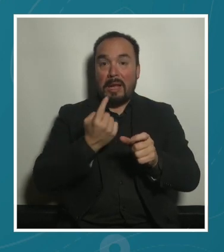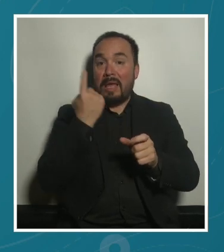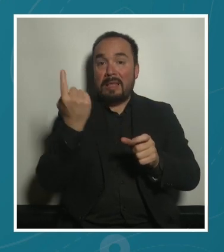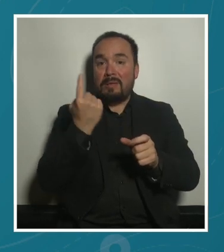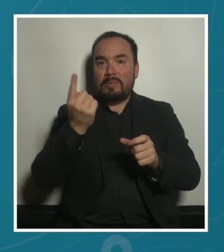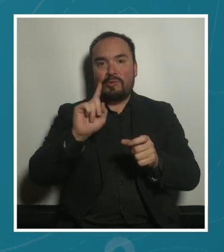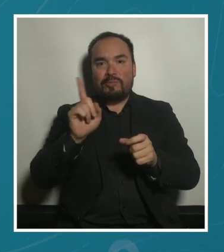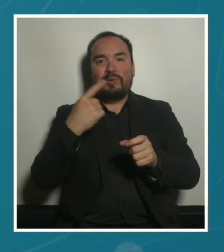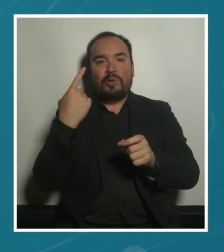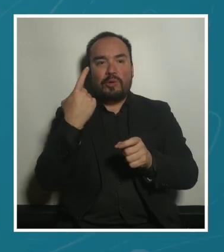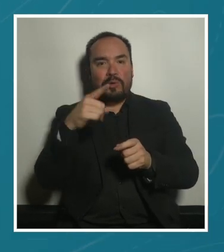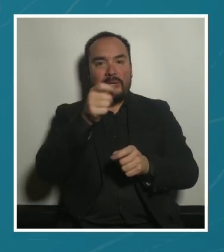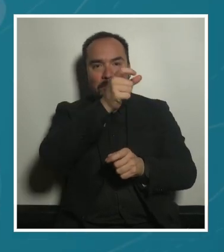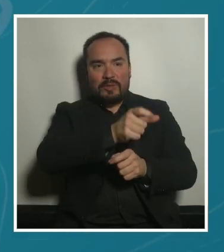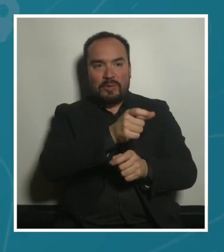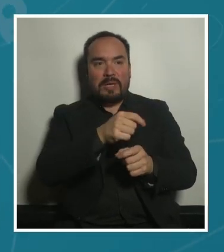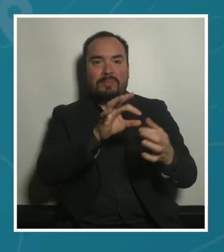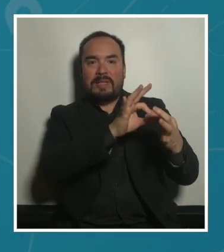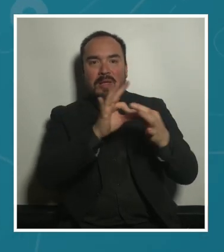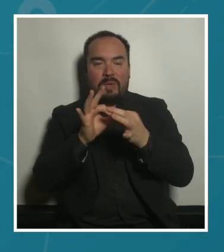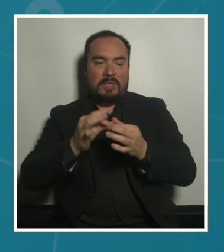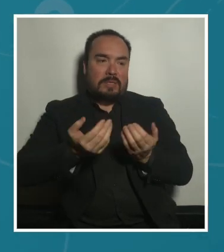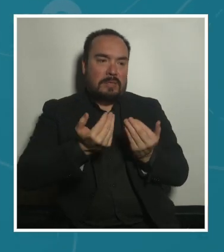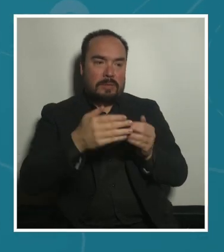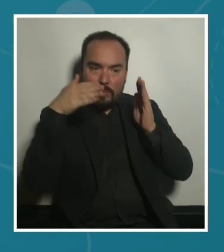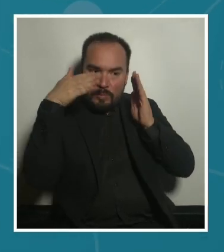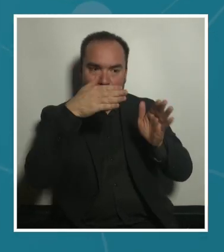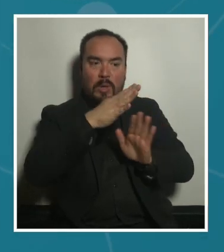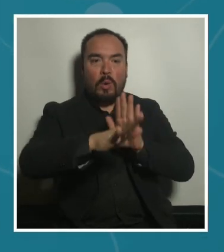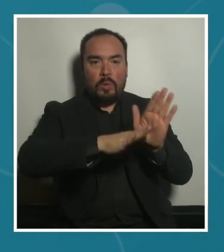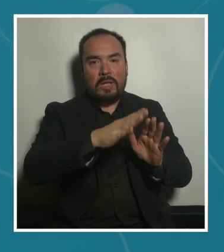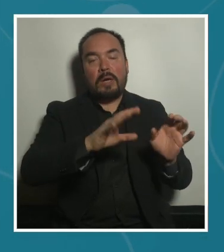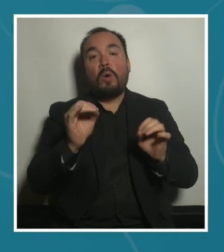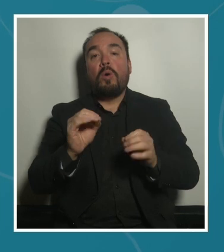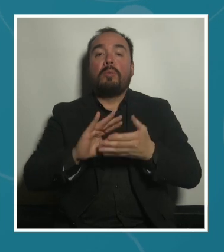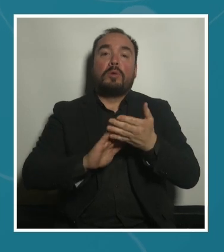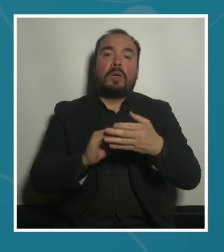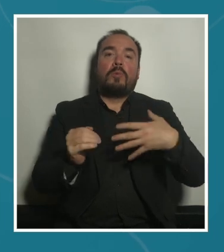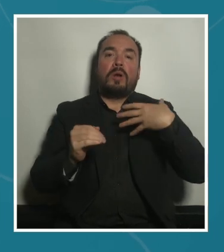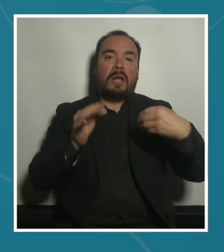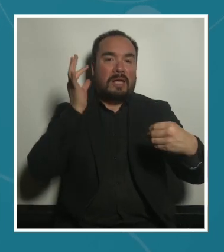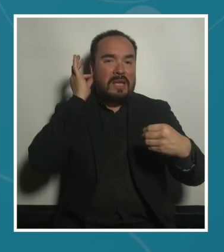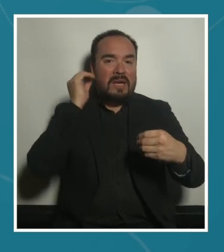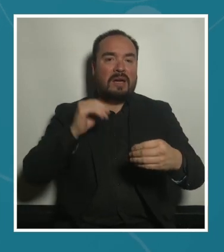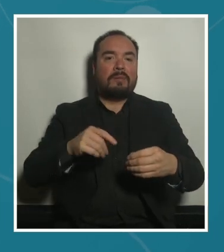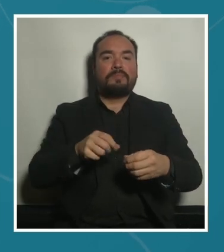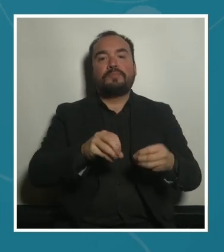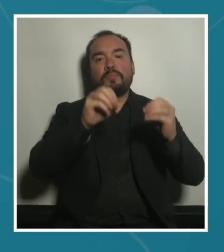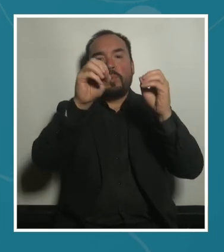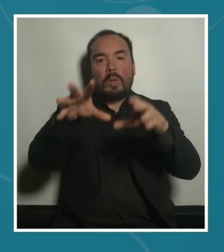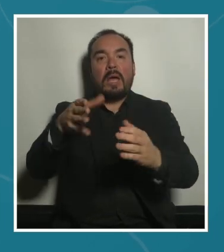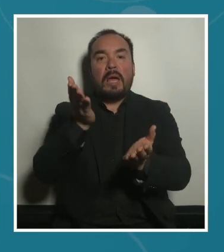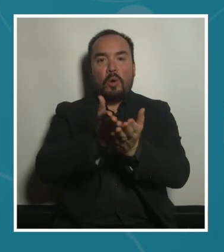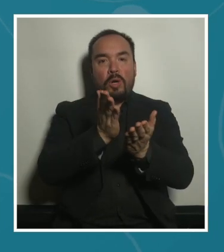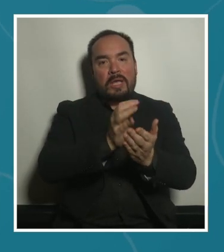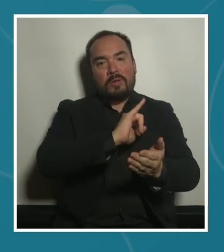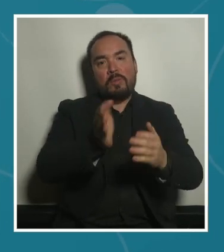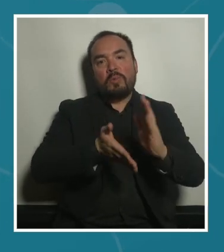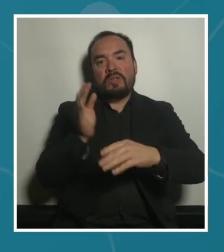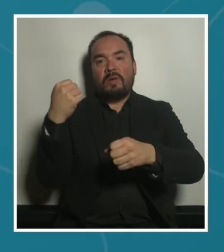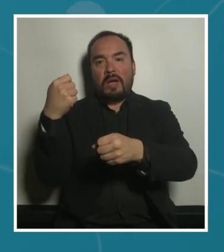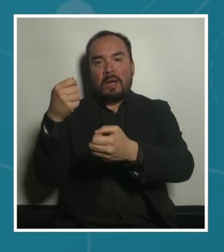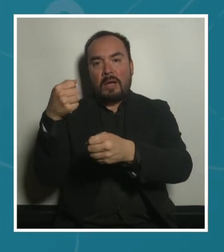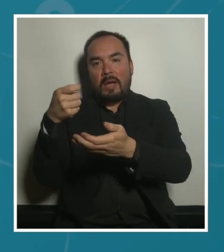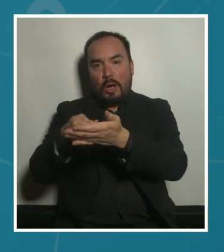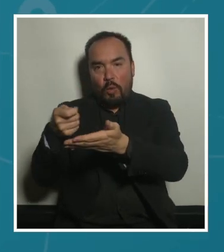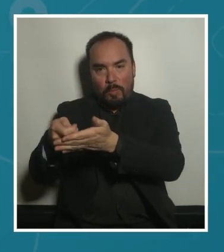persona tiene que ir al trabajo pero antes tiene que ir a llevar a su hija al colegio luego va a pasar a hacer algunas compras luego va a llevar a la nena